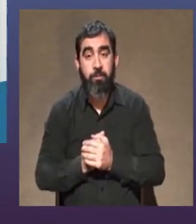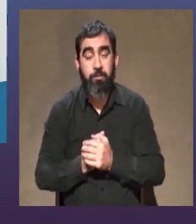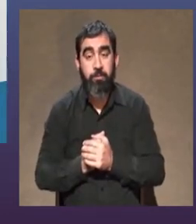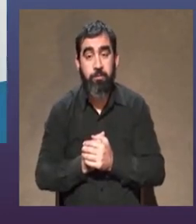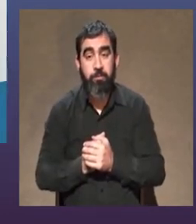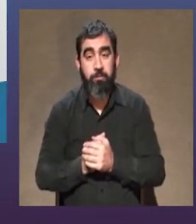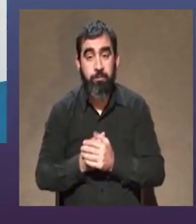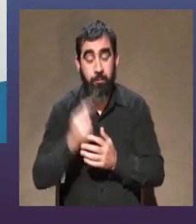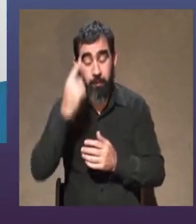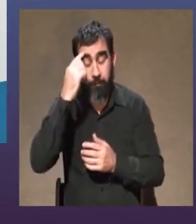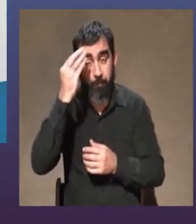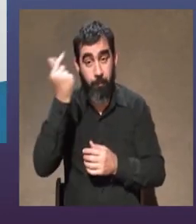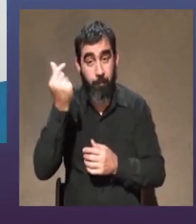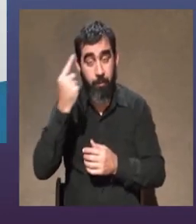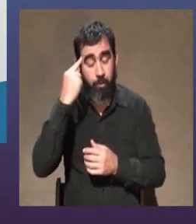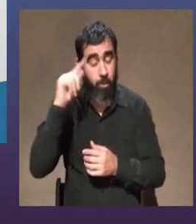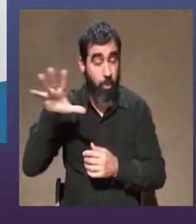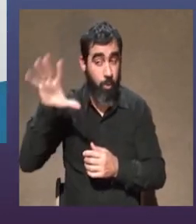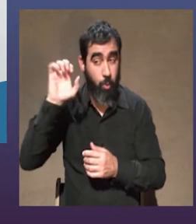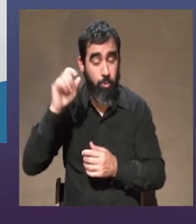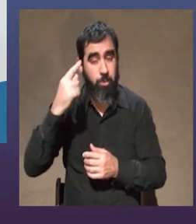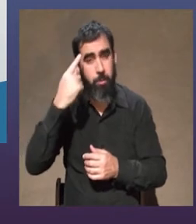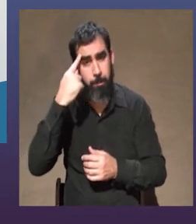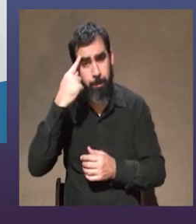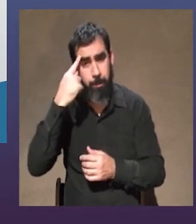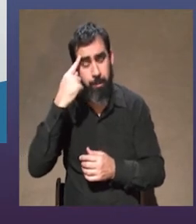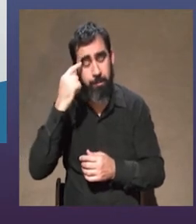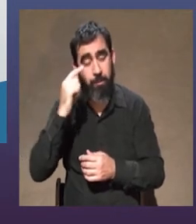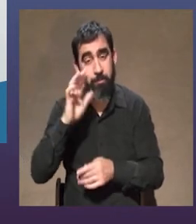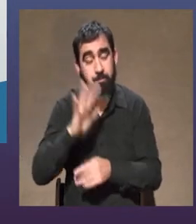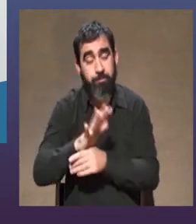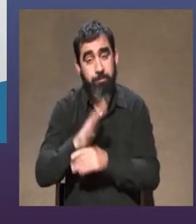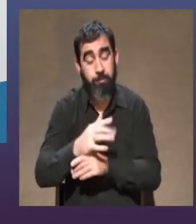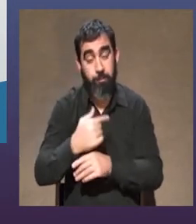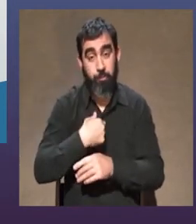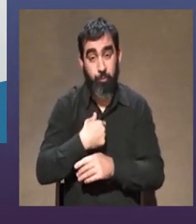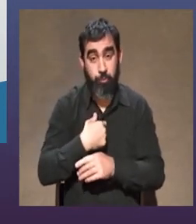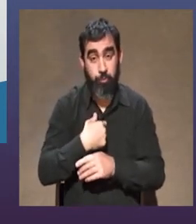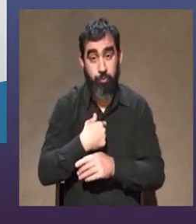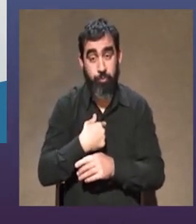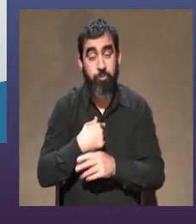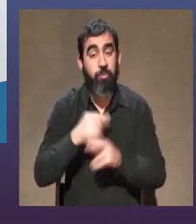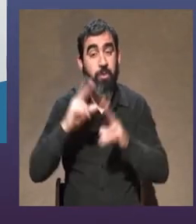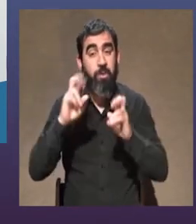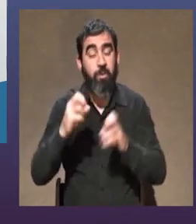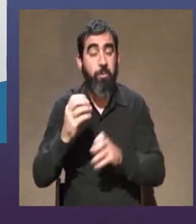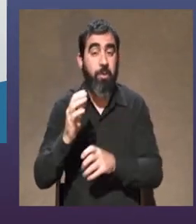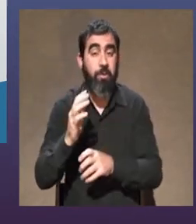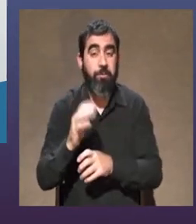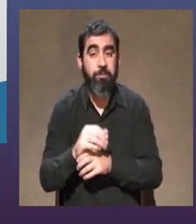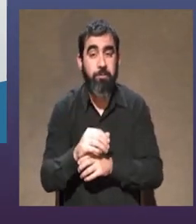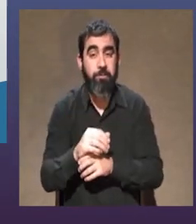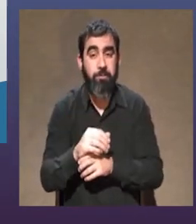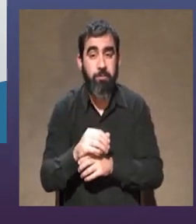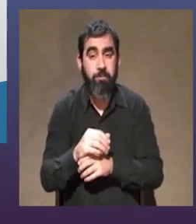Se me fue, los escuchaba y pensaba como que se me fue más para un lado, de como de qué